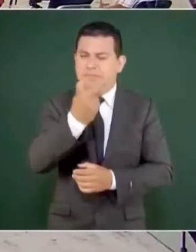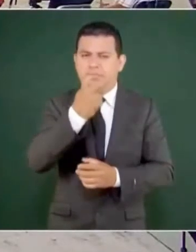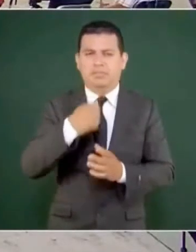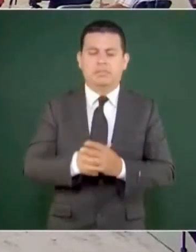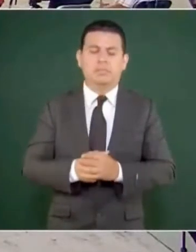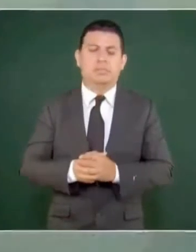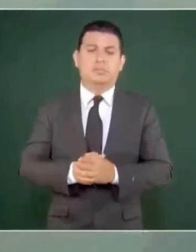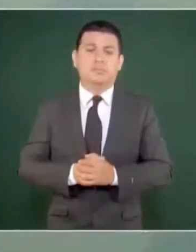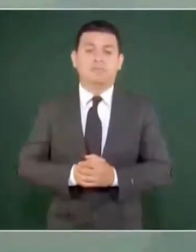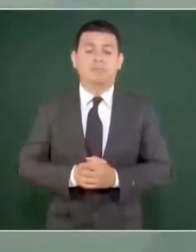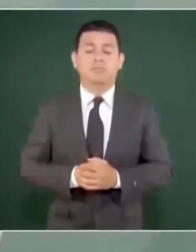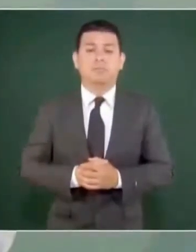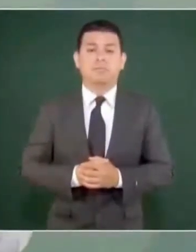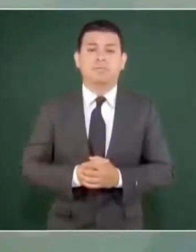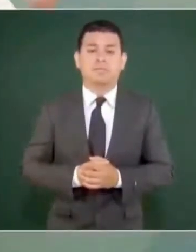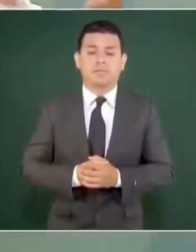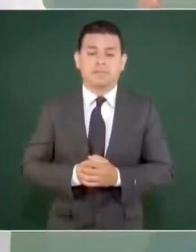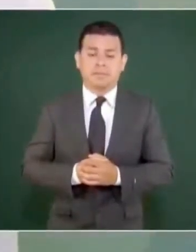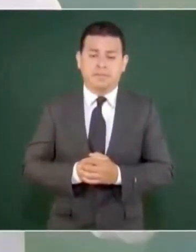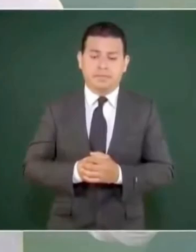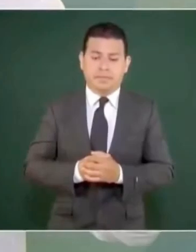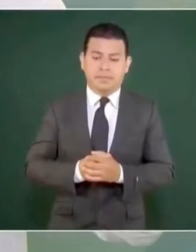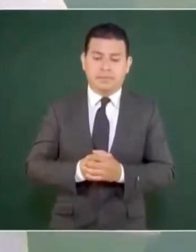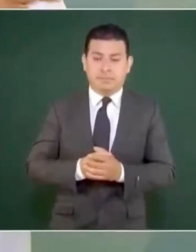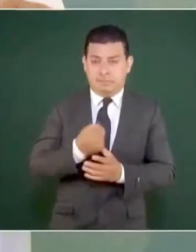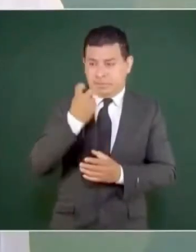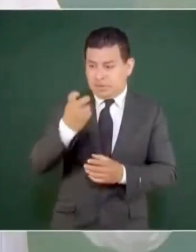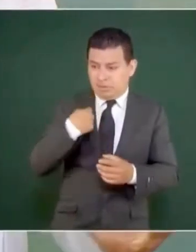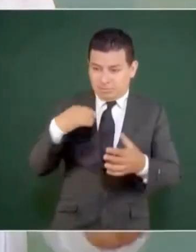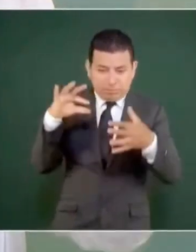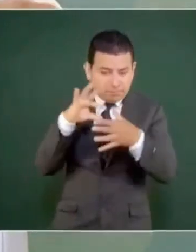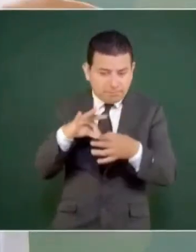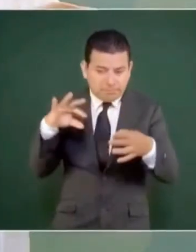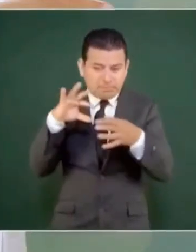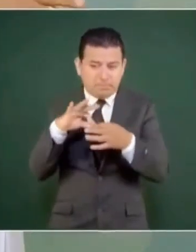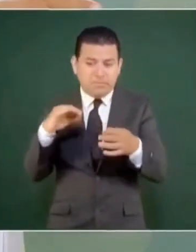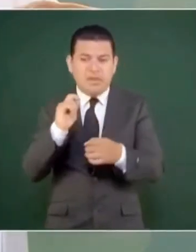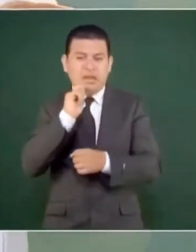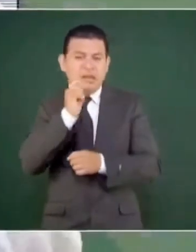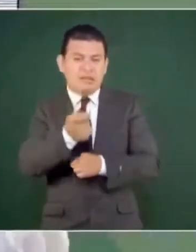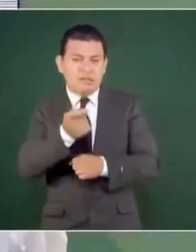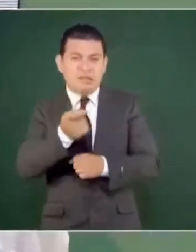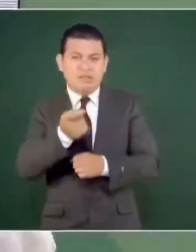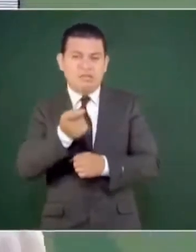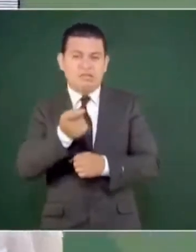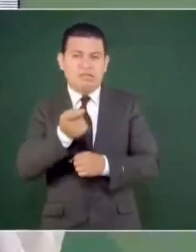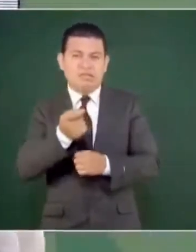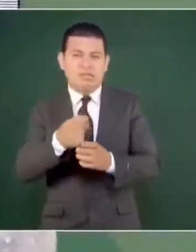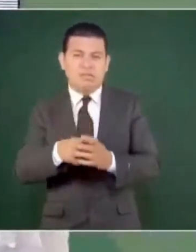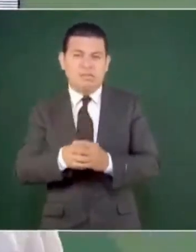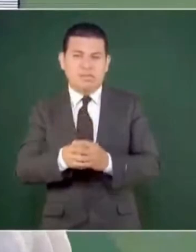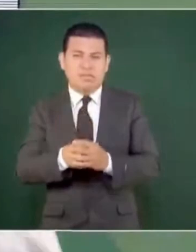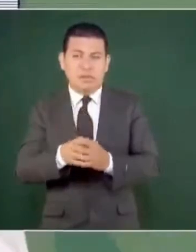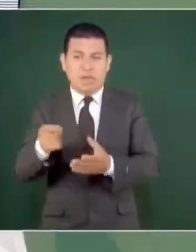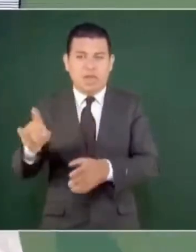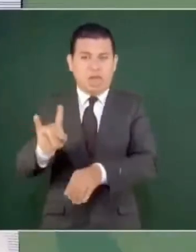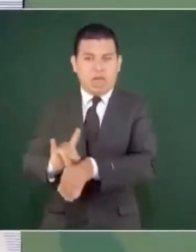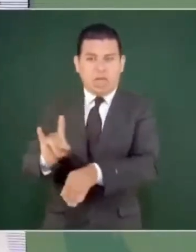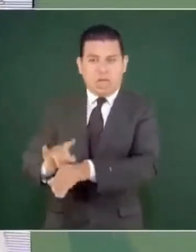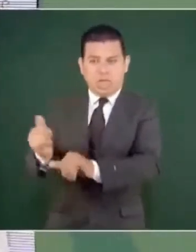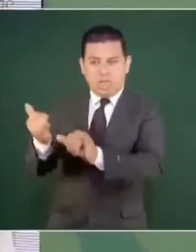Y esto que les hablo de las tranzas